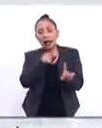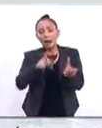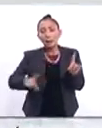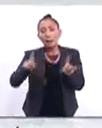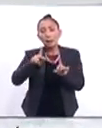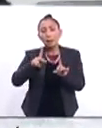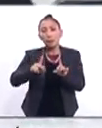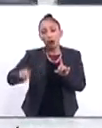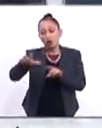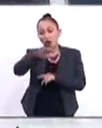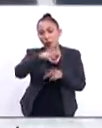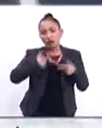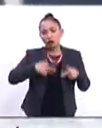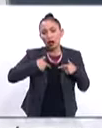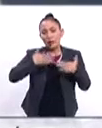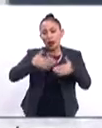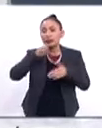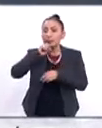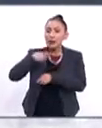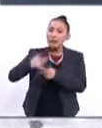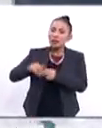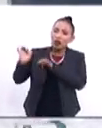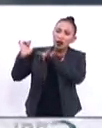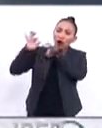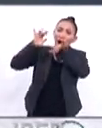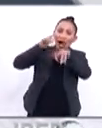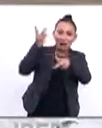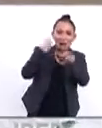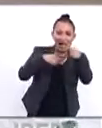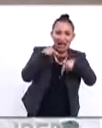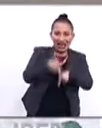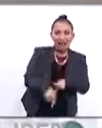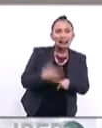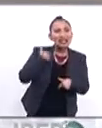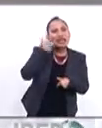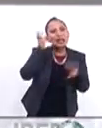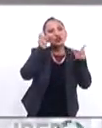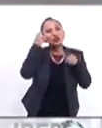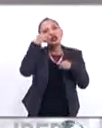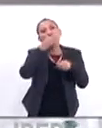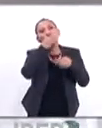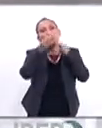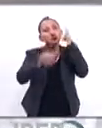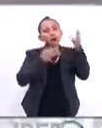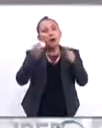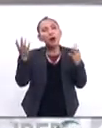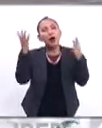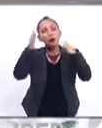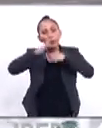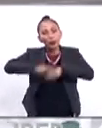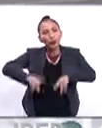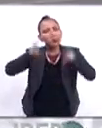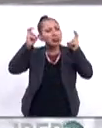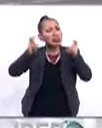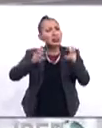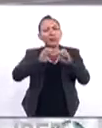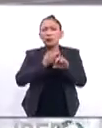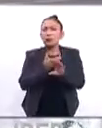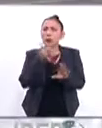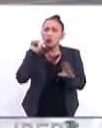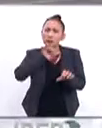pueblo panameño al igual que los peregrinos que se encuentran en Panamá esperan escuchar mensajes de conciliación temas muy